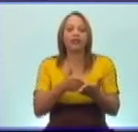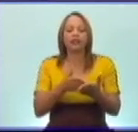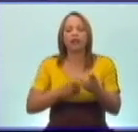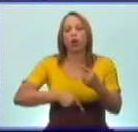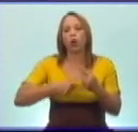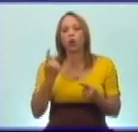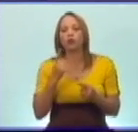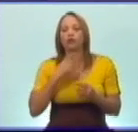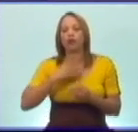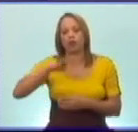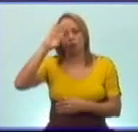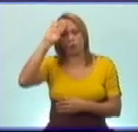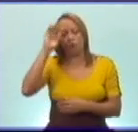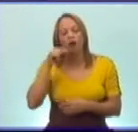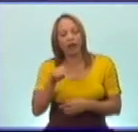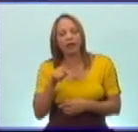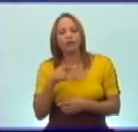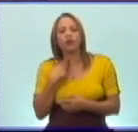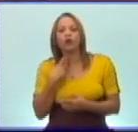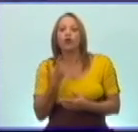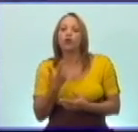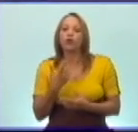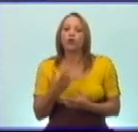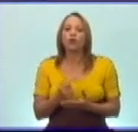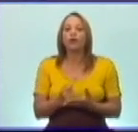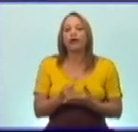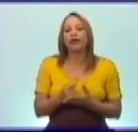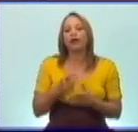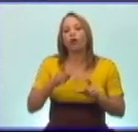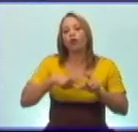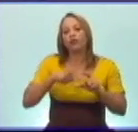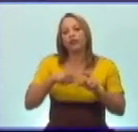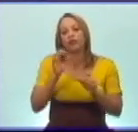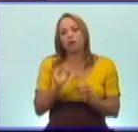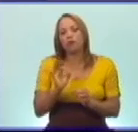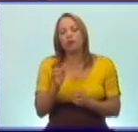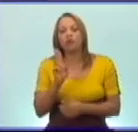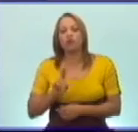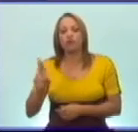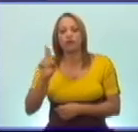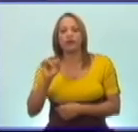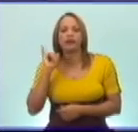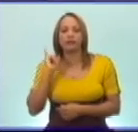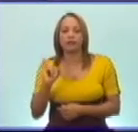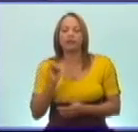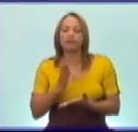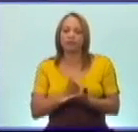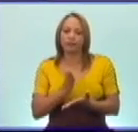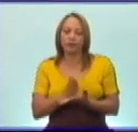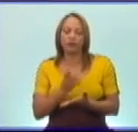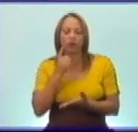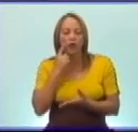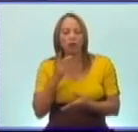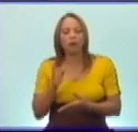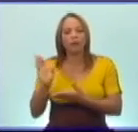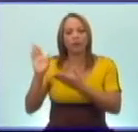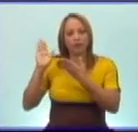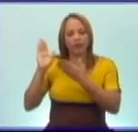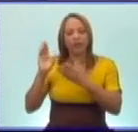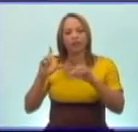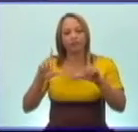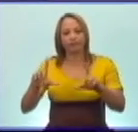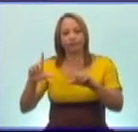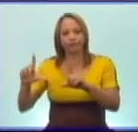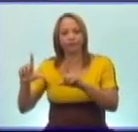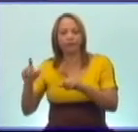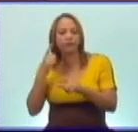Nos ocupa ese contenido como parte de la unidad número 6. Vamos a observar las diapositivas